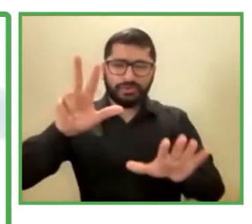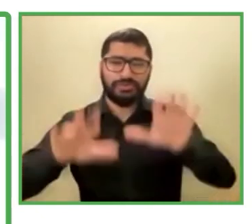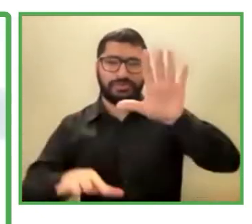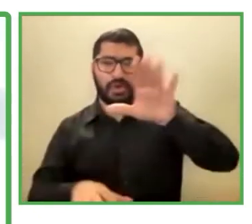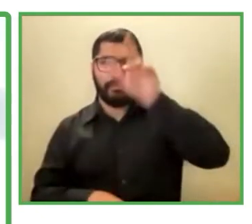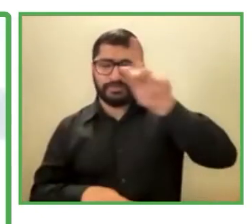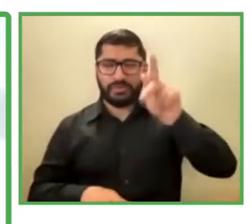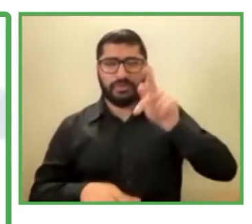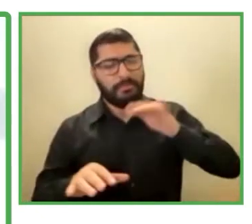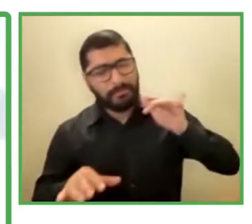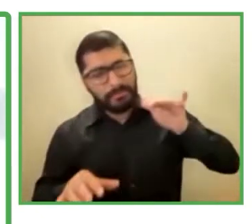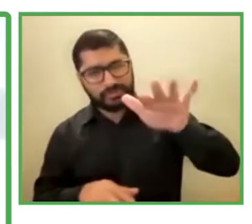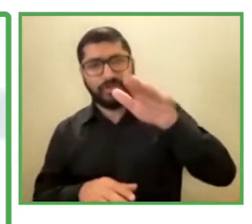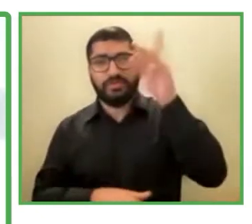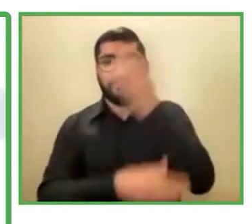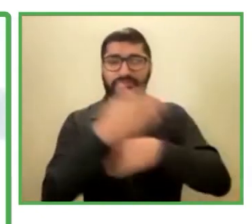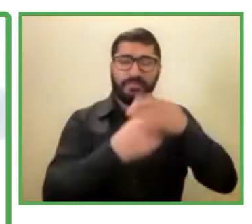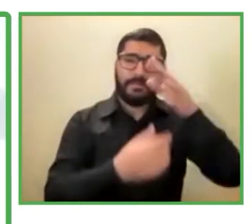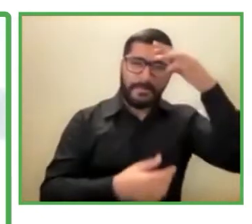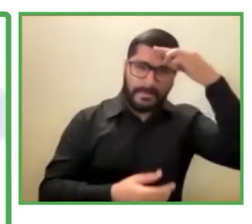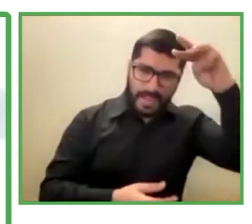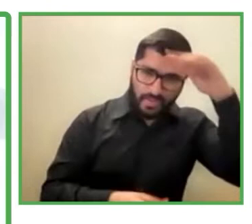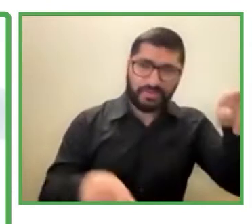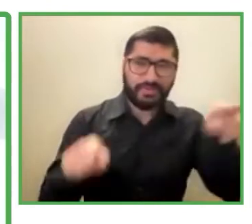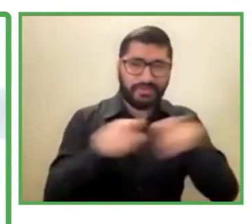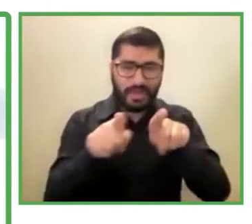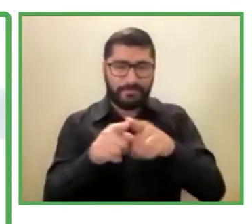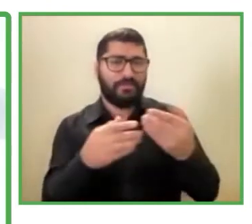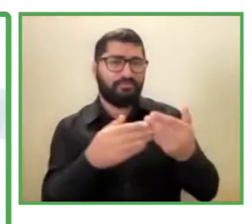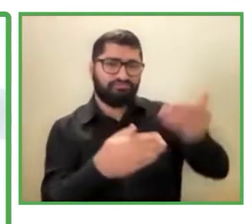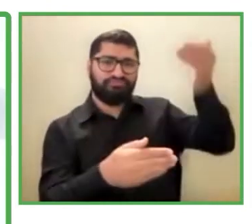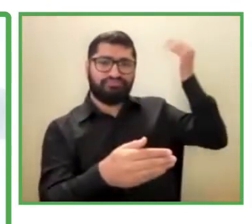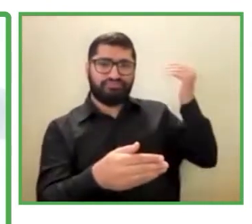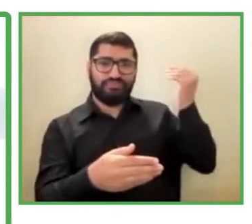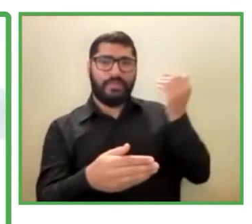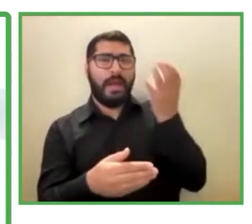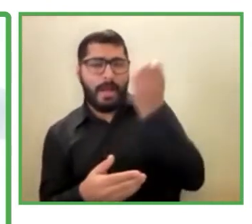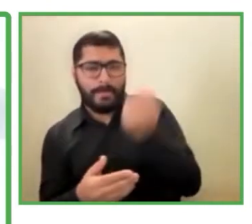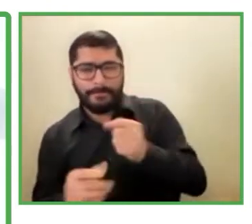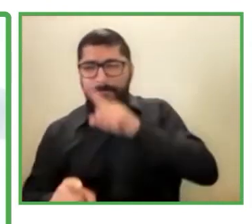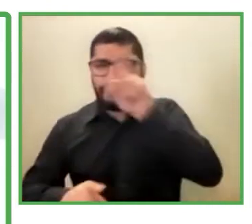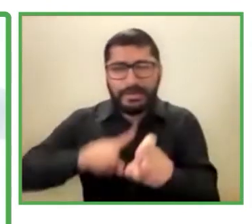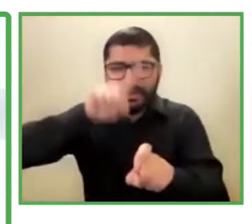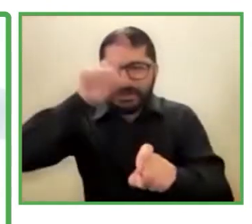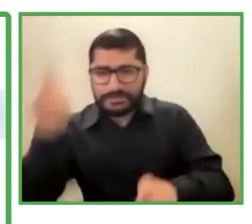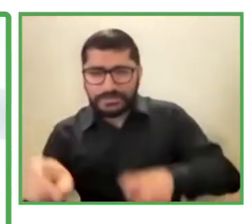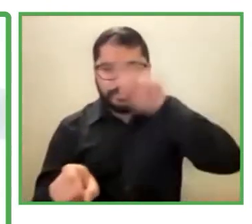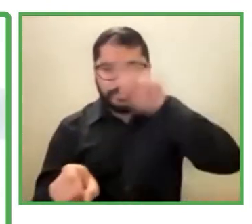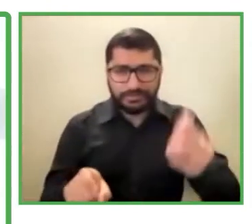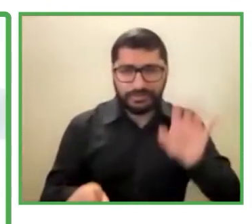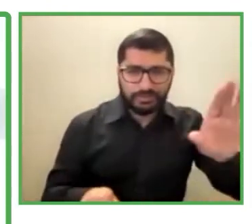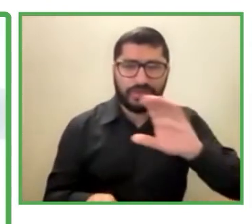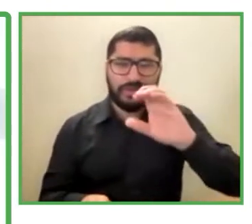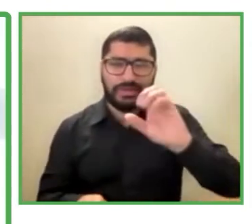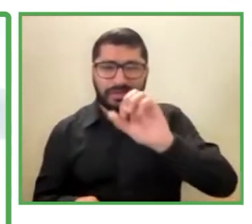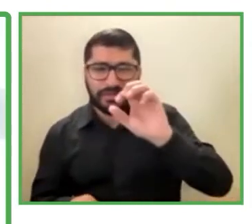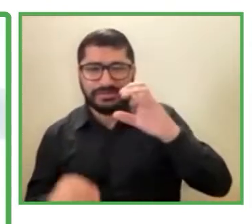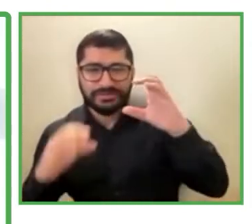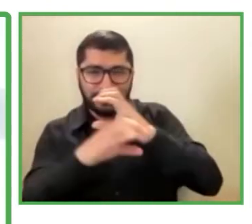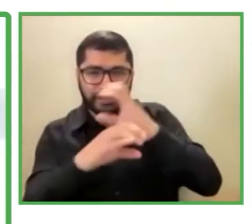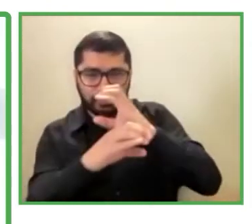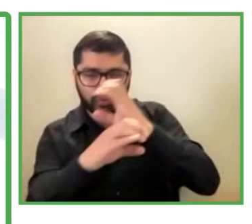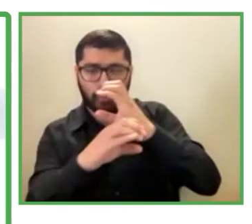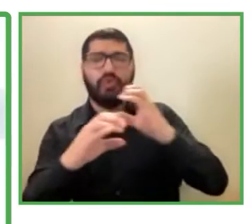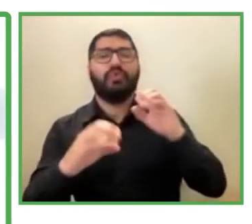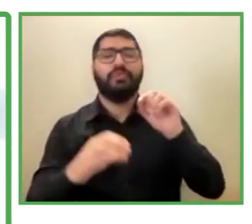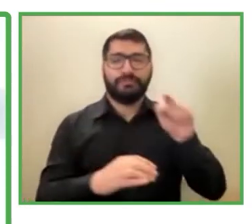específicamente, el año pasado tuvimos el censo, el que nos arrojó que había más de 20 millones de personas con discapacidad. Sin embargo,